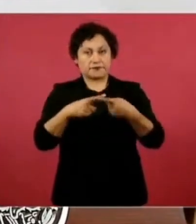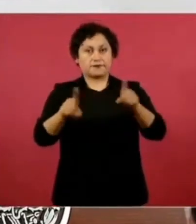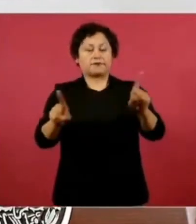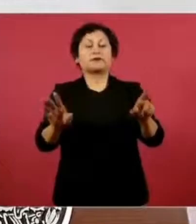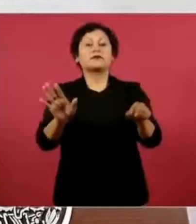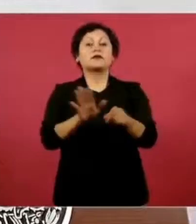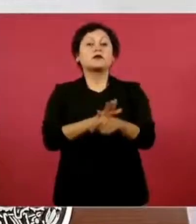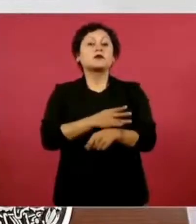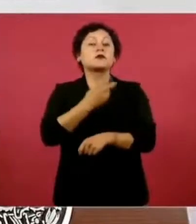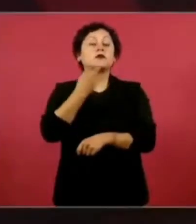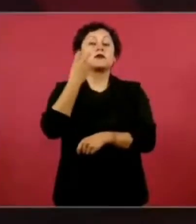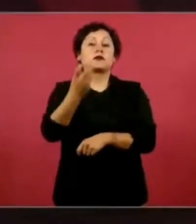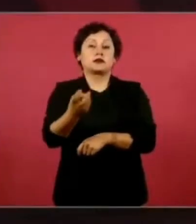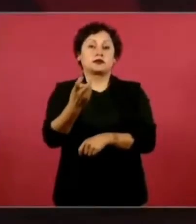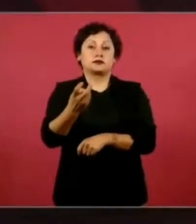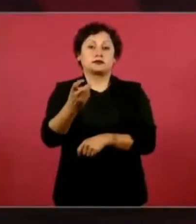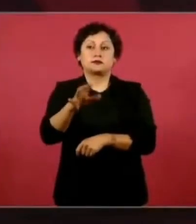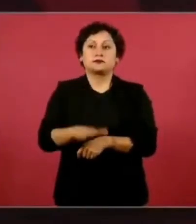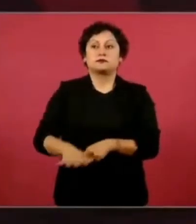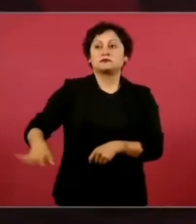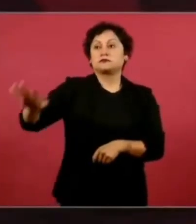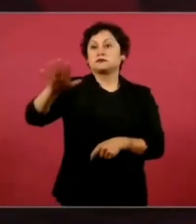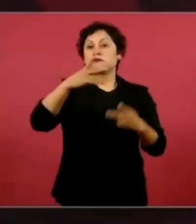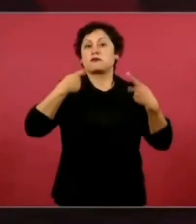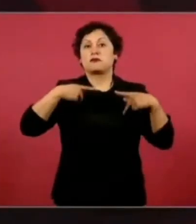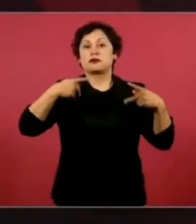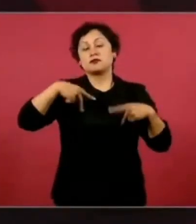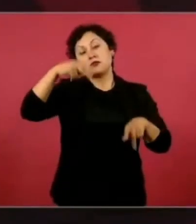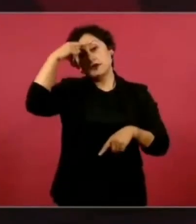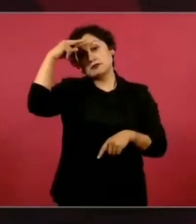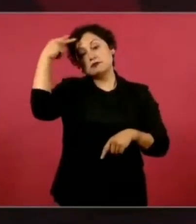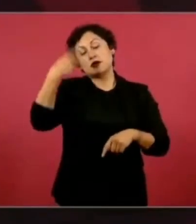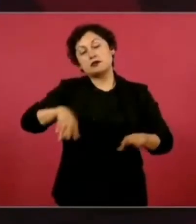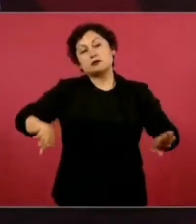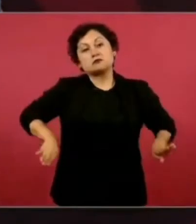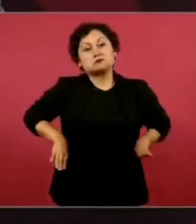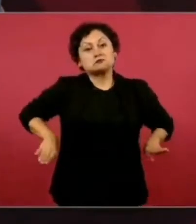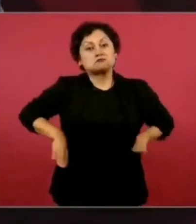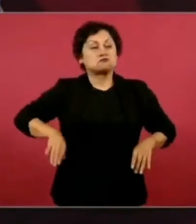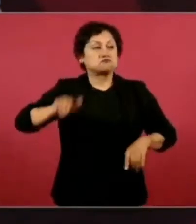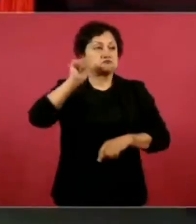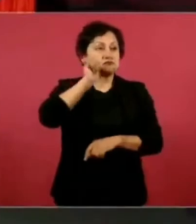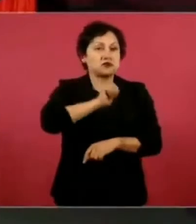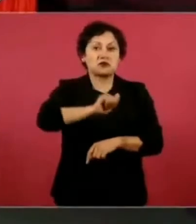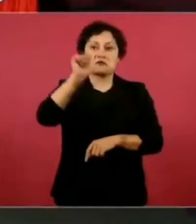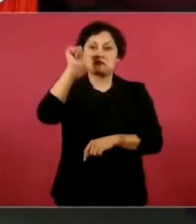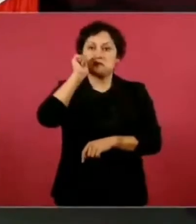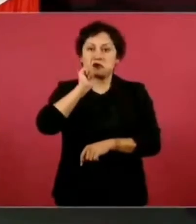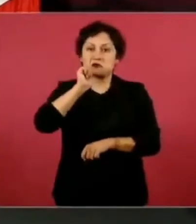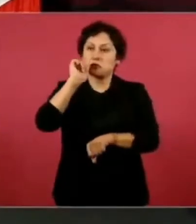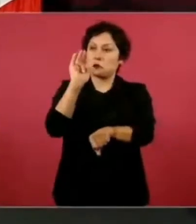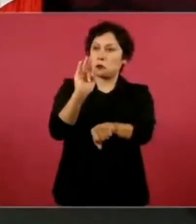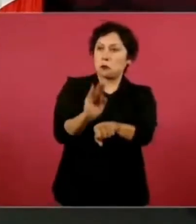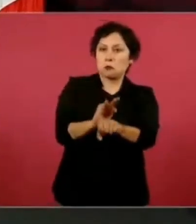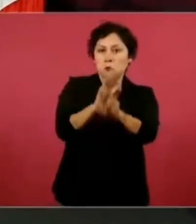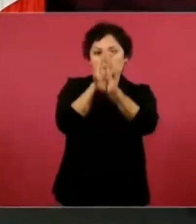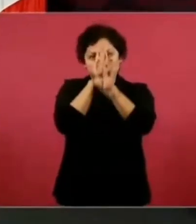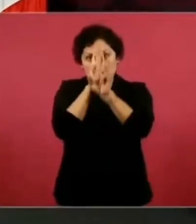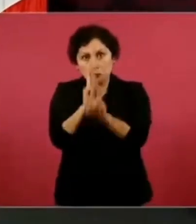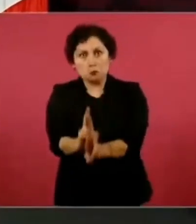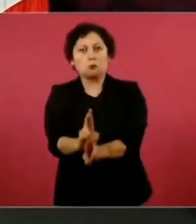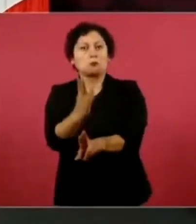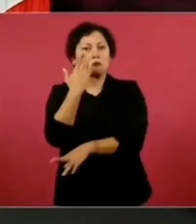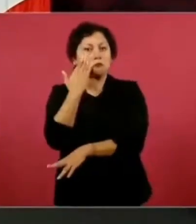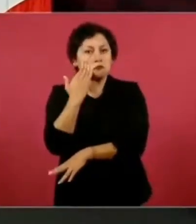muy hospitalario, fraterno y respetuoso. ¿Pero la